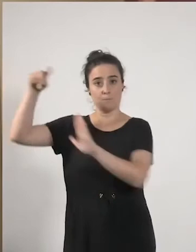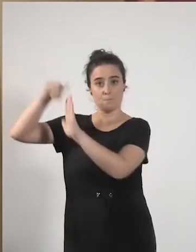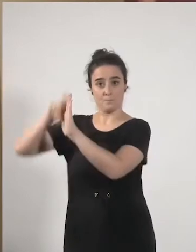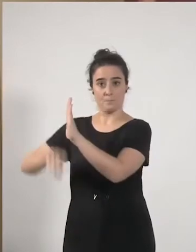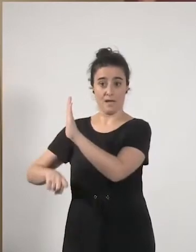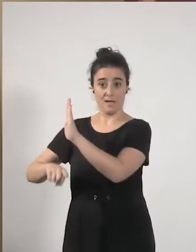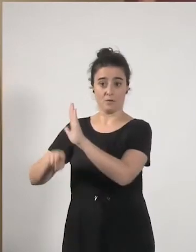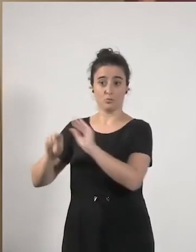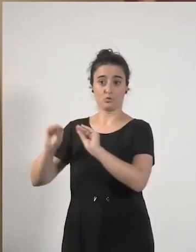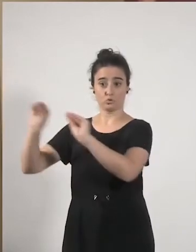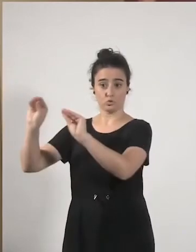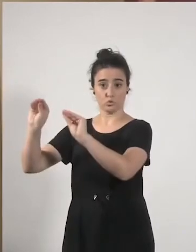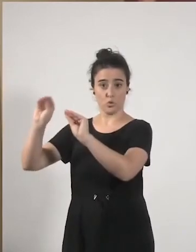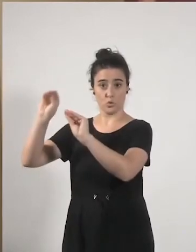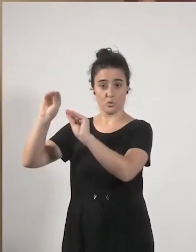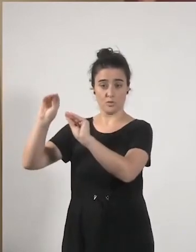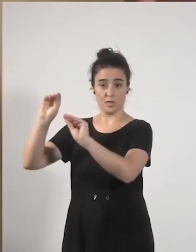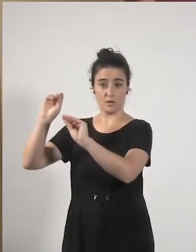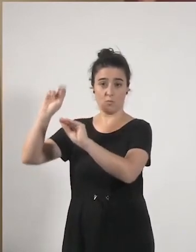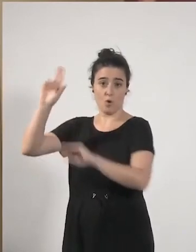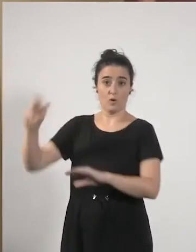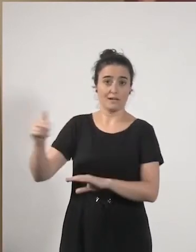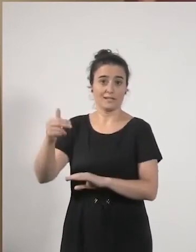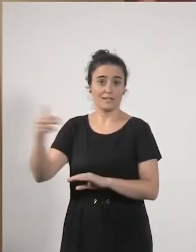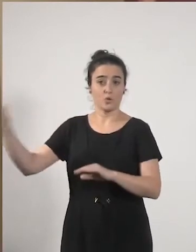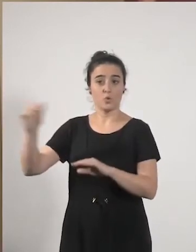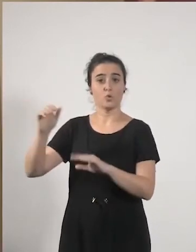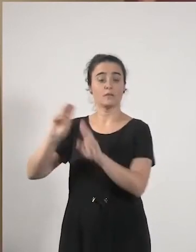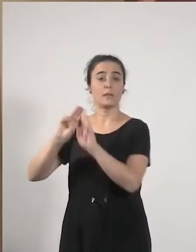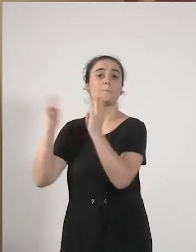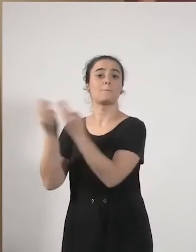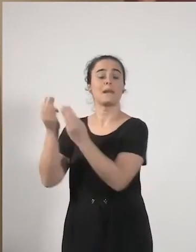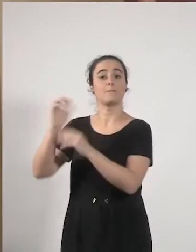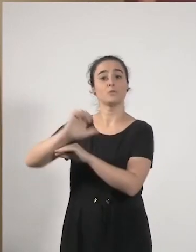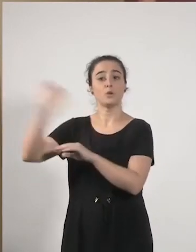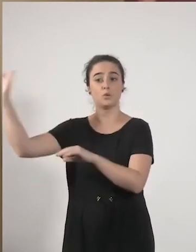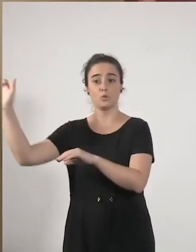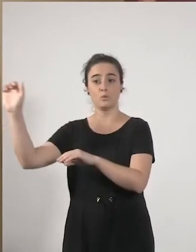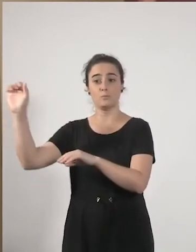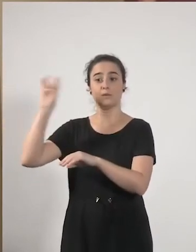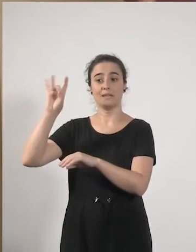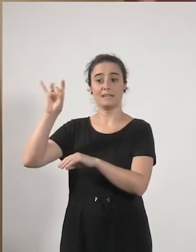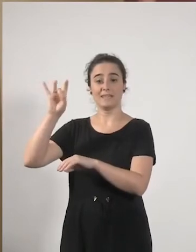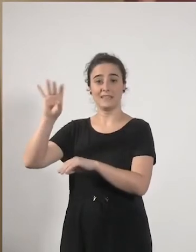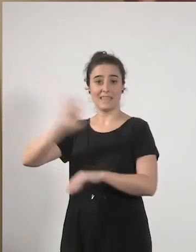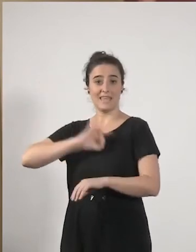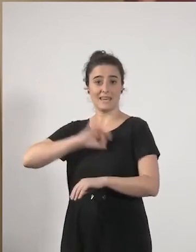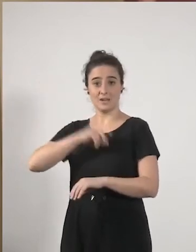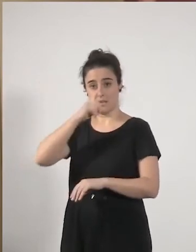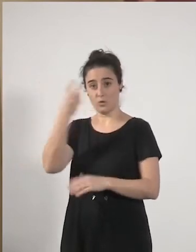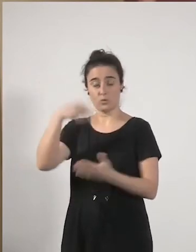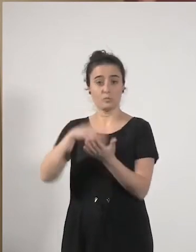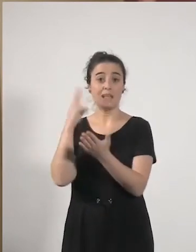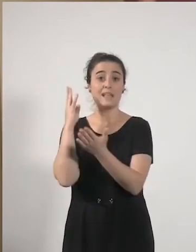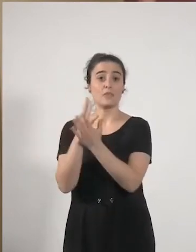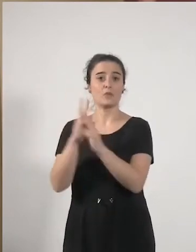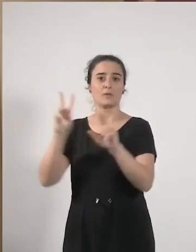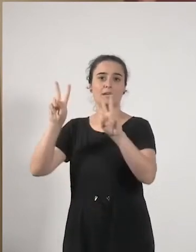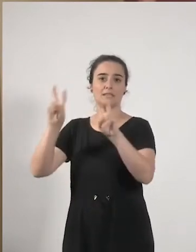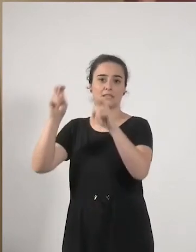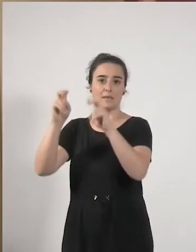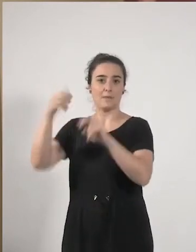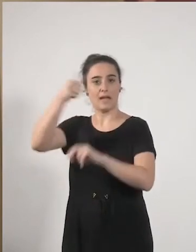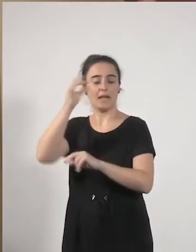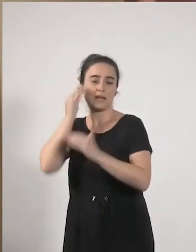parlamento de del parlamento europeo del 15 de enero del 2019 sobre la igualdad de género y las políticas fiscales